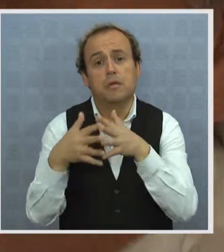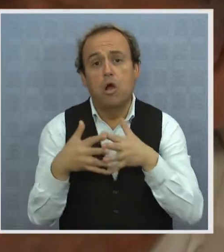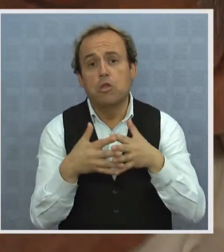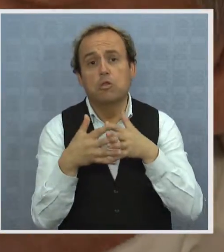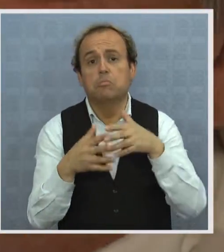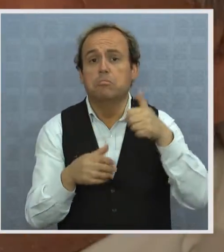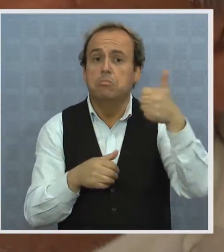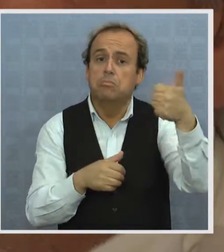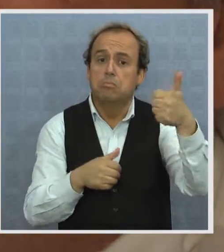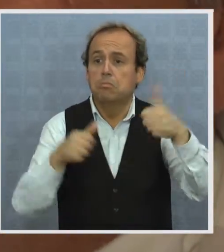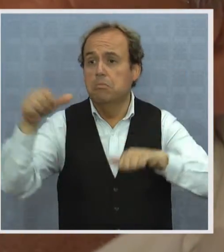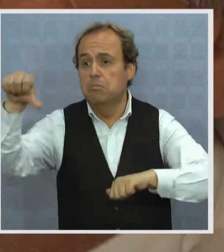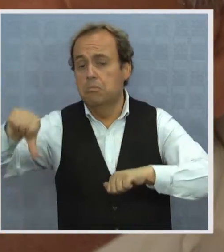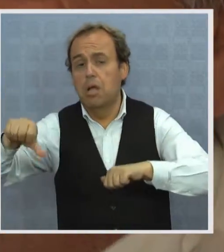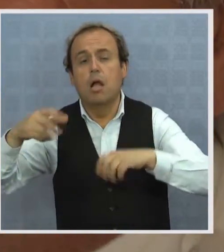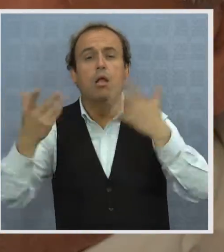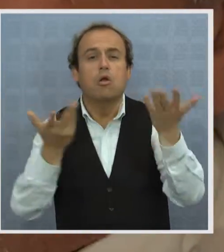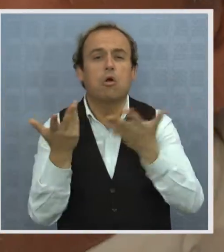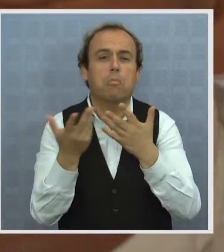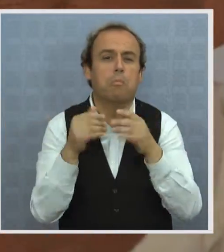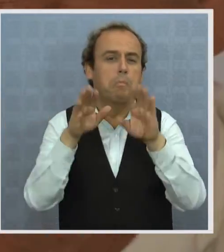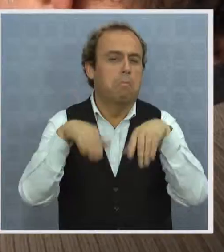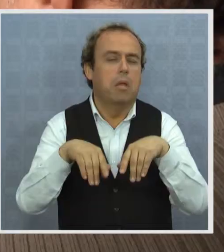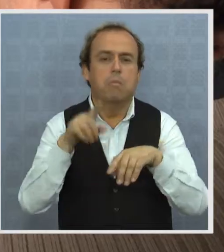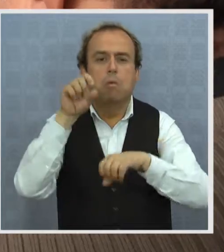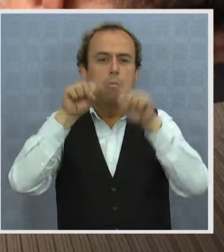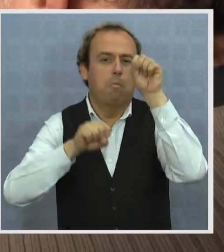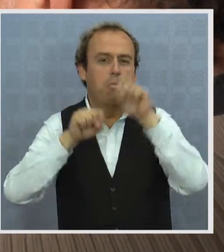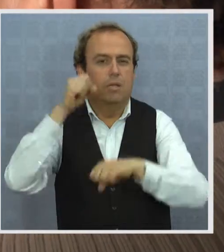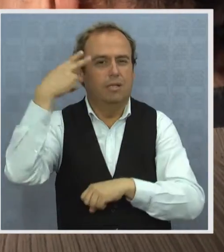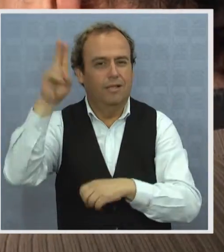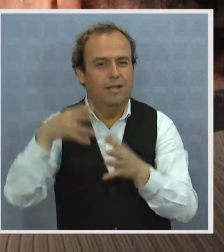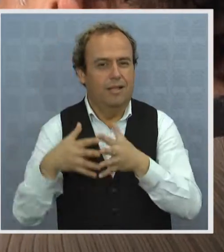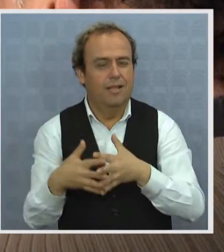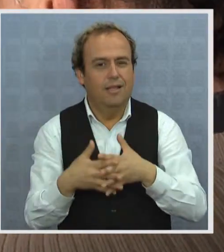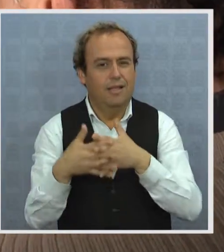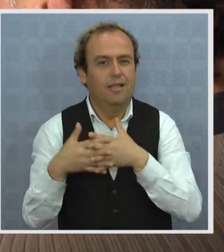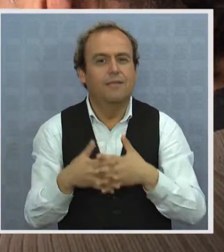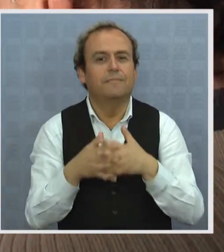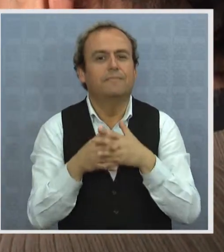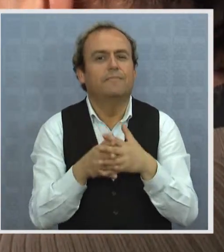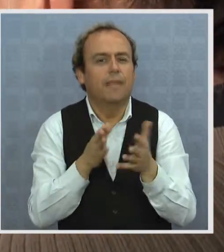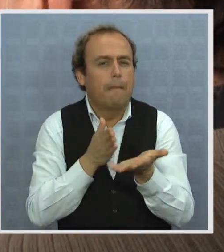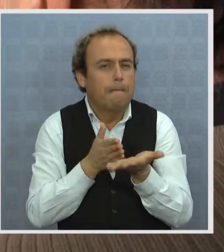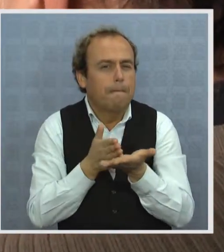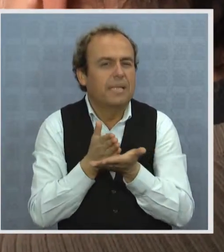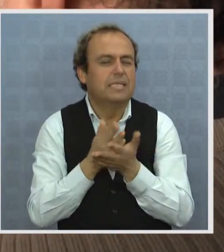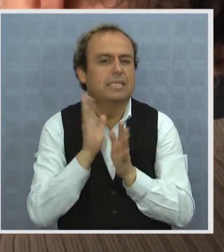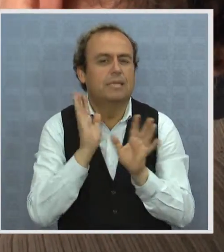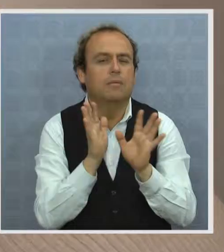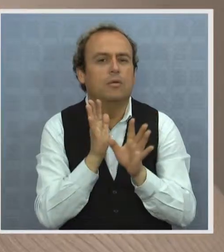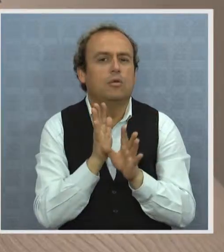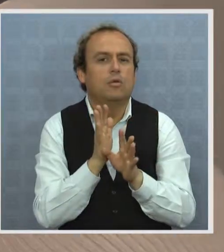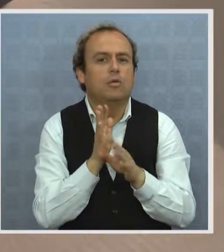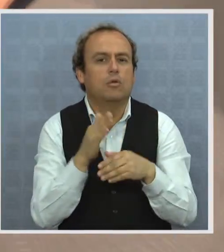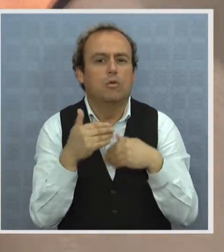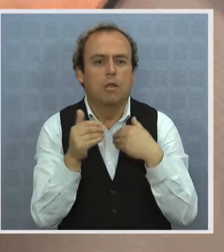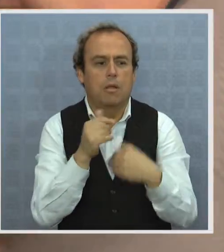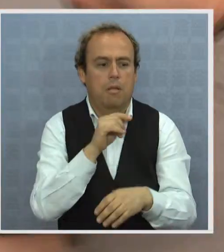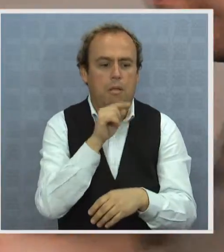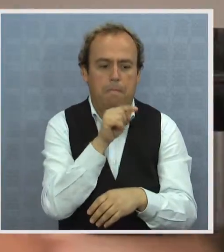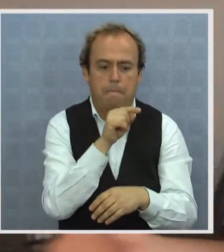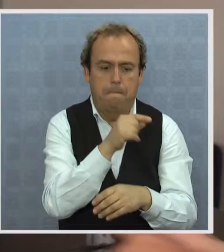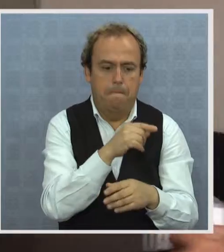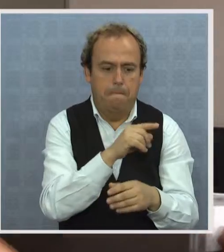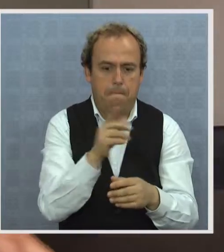uno u otro candidato, es casi lo mismo, ya que la política estadounidense se basa en principios que no se descontinúan con el